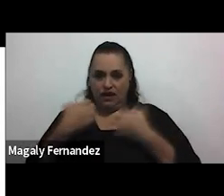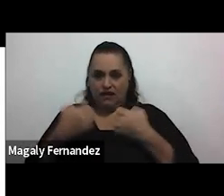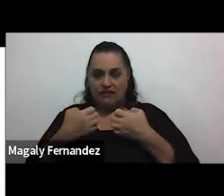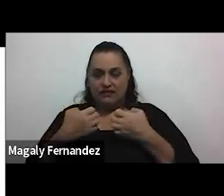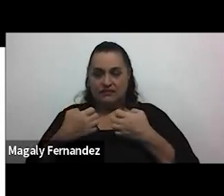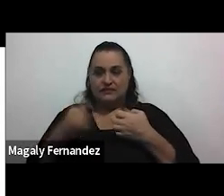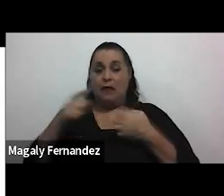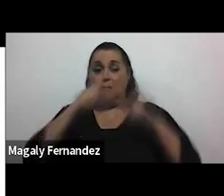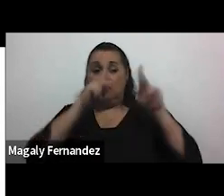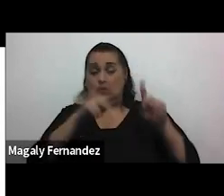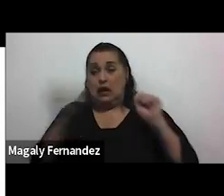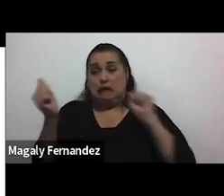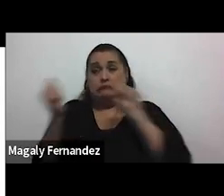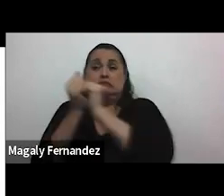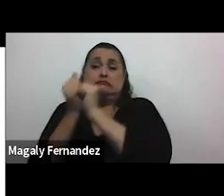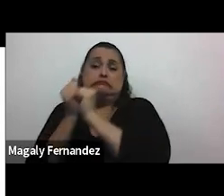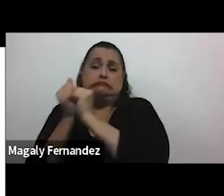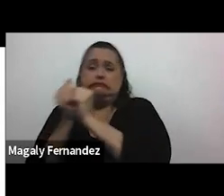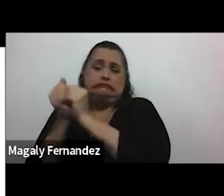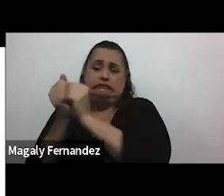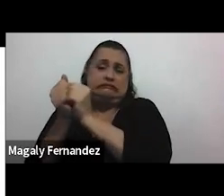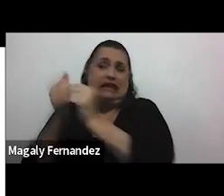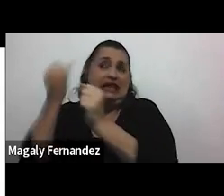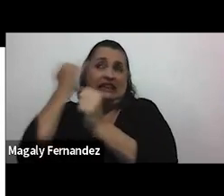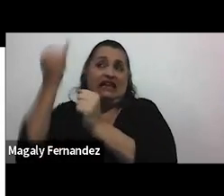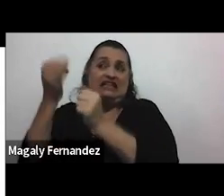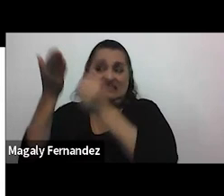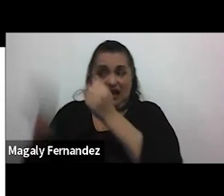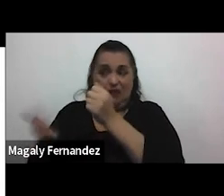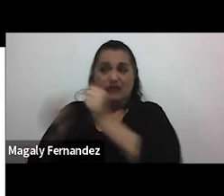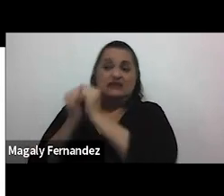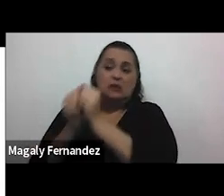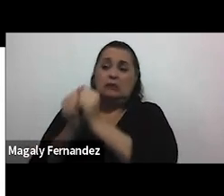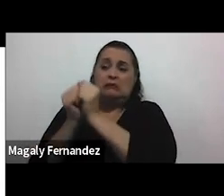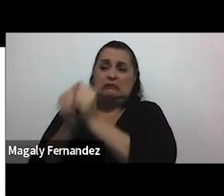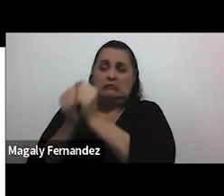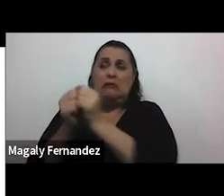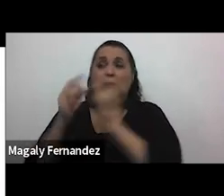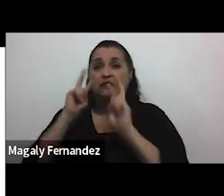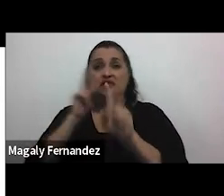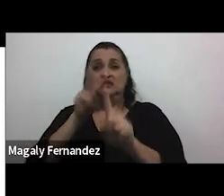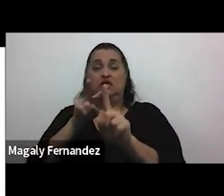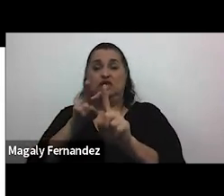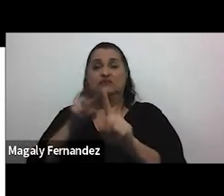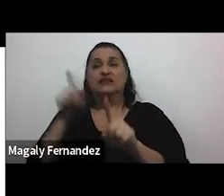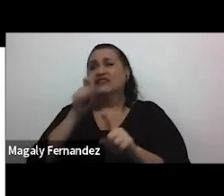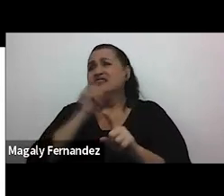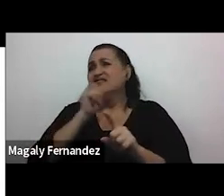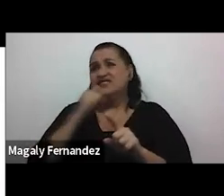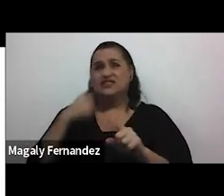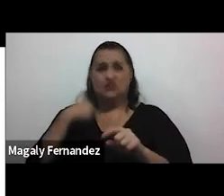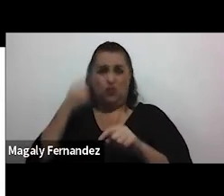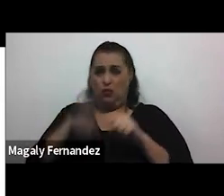apego hacia la persona en cuanto a esta idealización en cuanto a esta visión de que es difícil estar